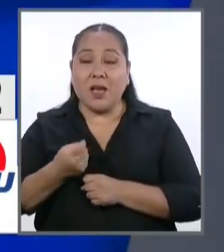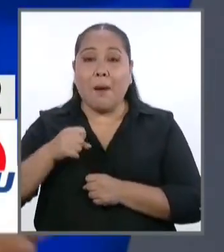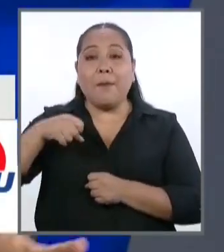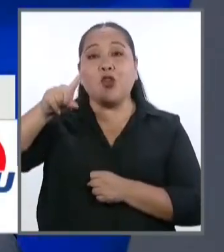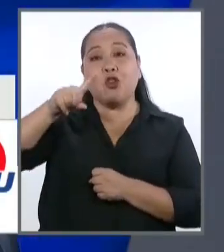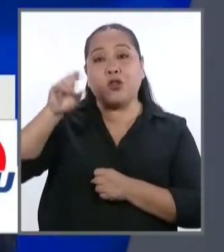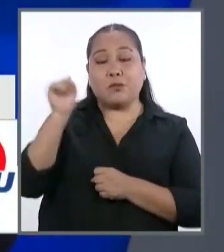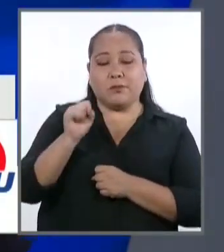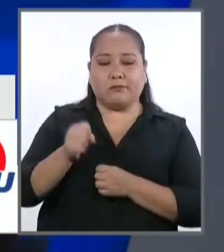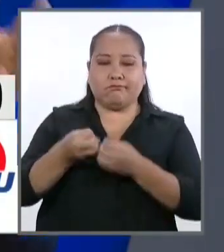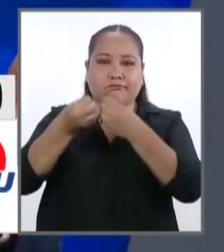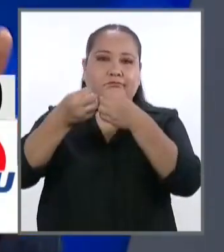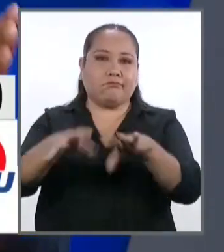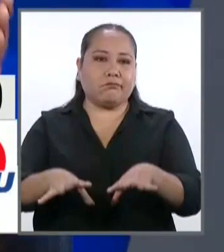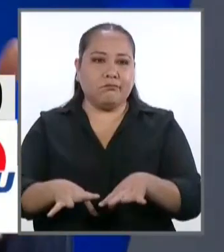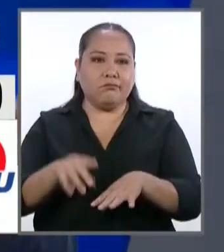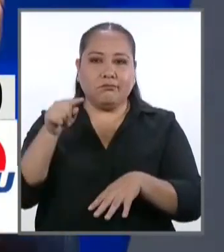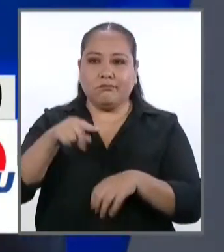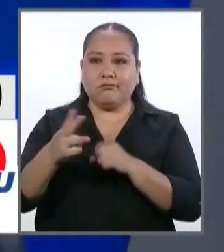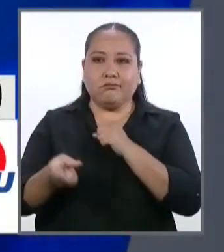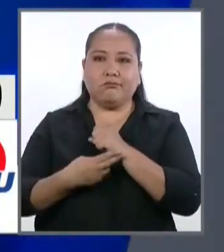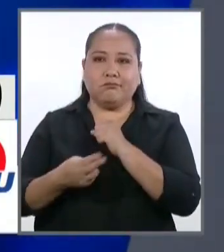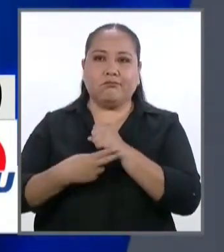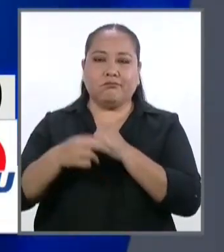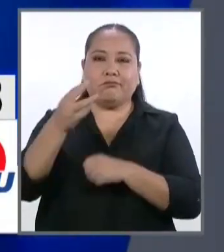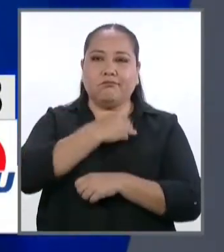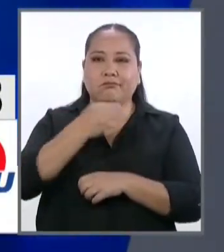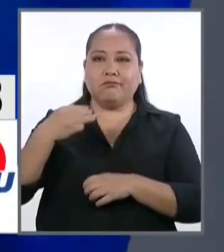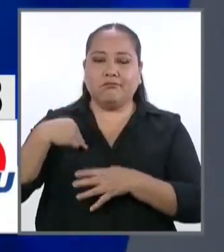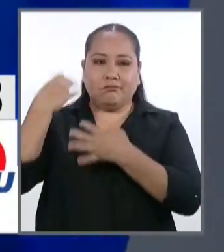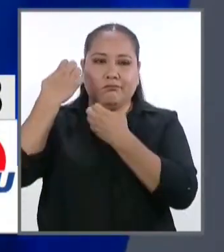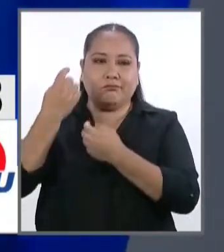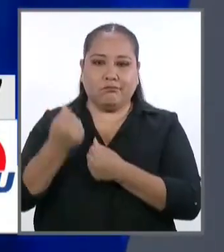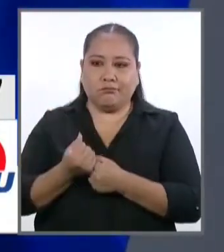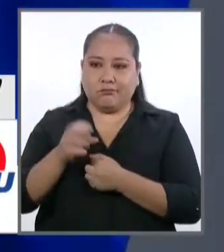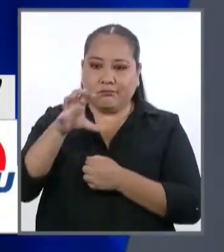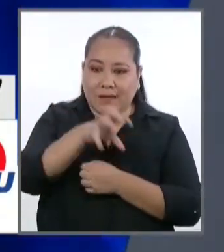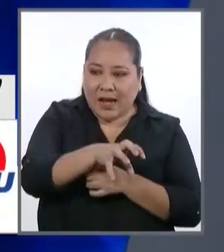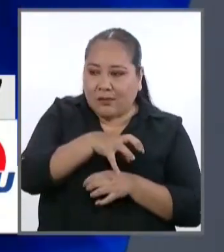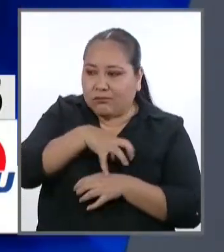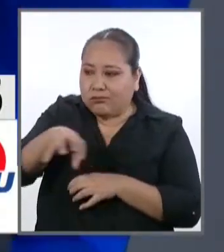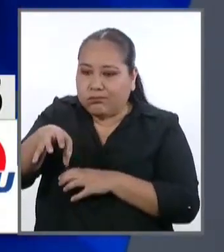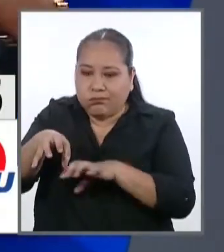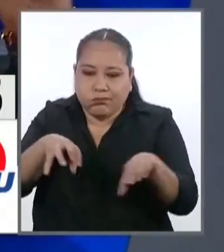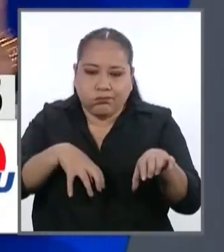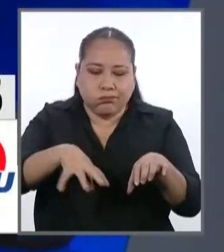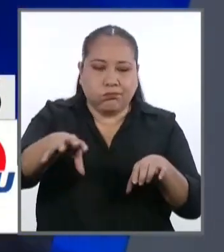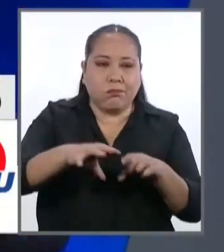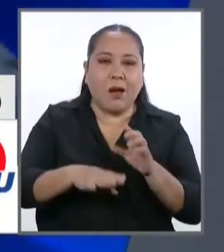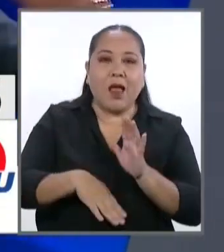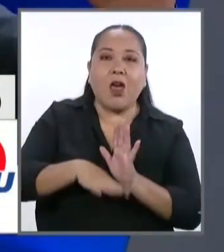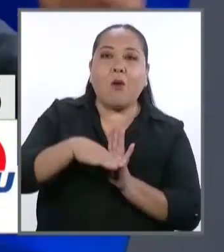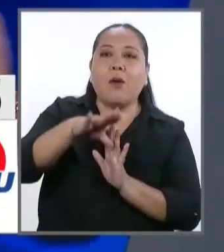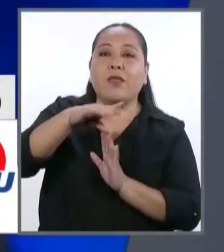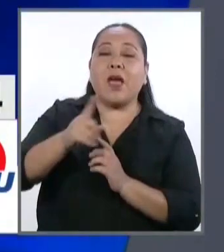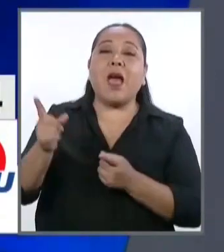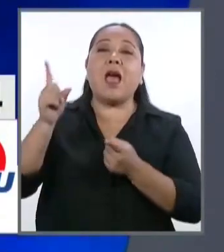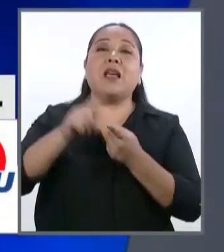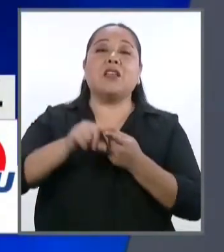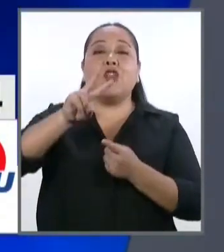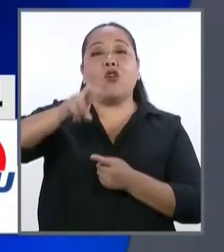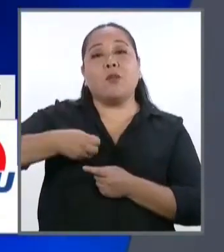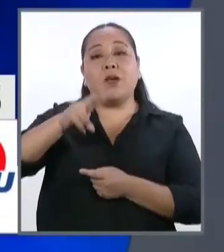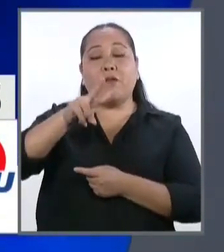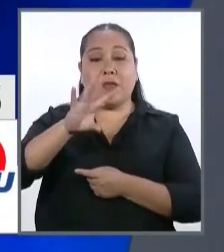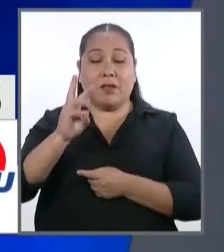desperdiciados. Ahí en las cuentas del Ministerio de Economía, que podemos reorientarlos para incrementar hasta el 2026, como